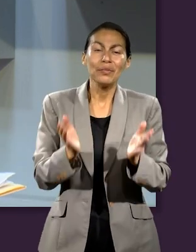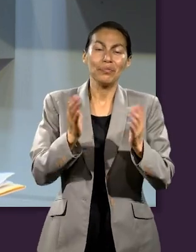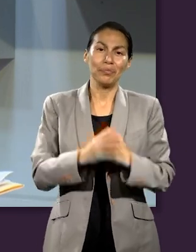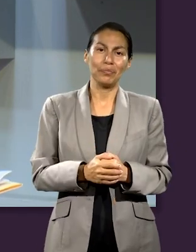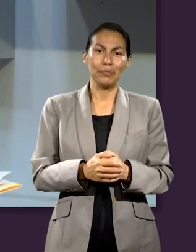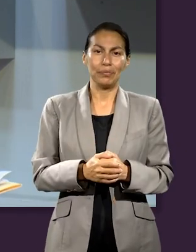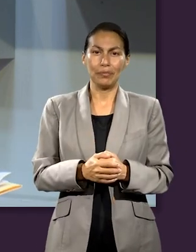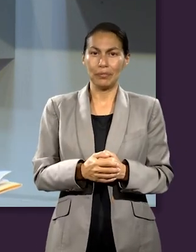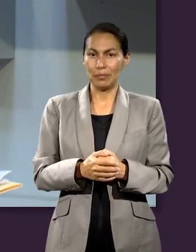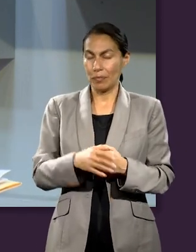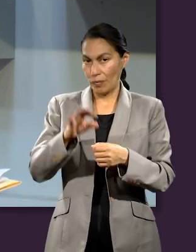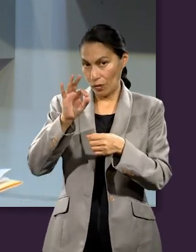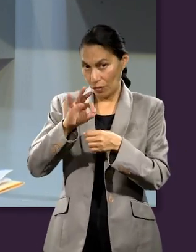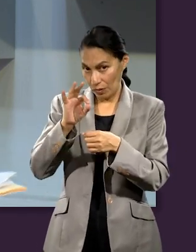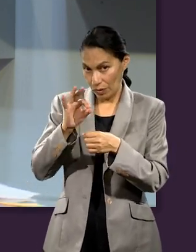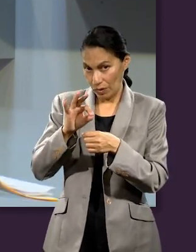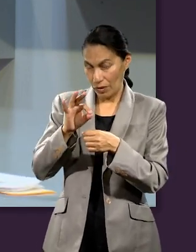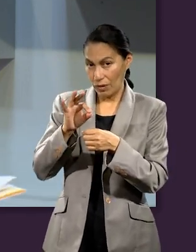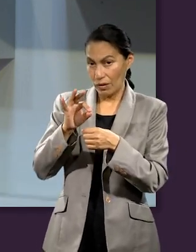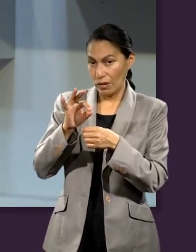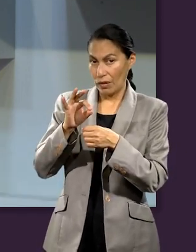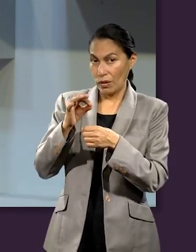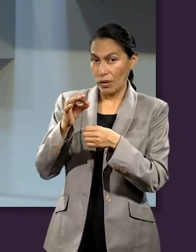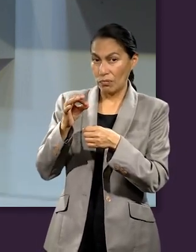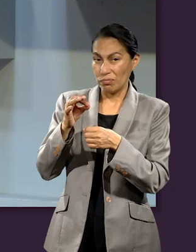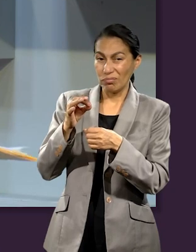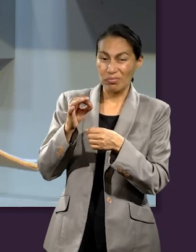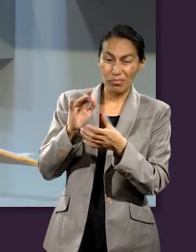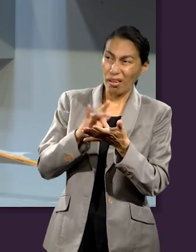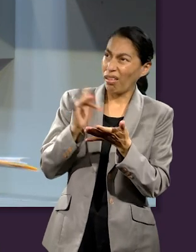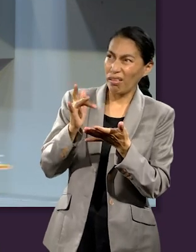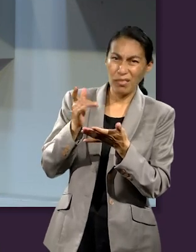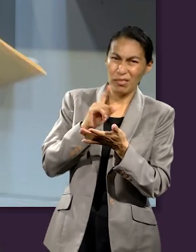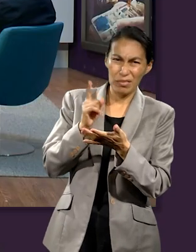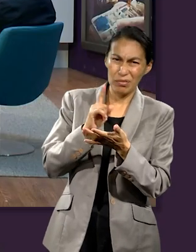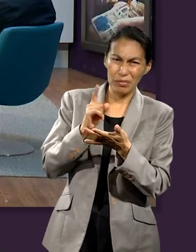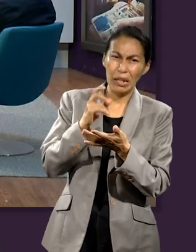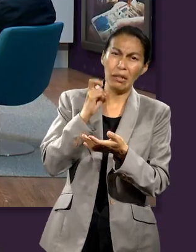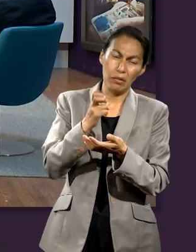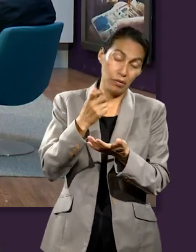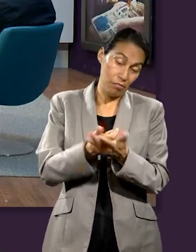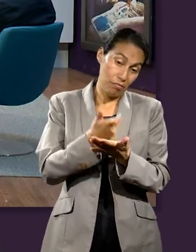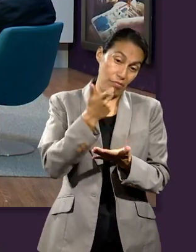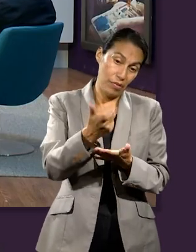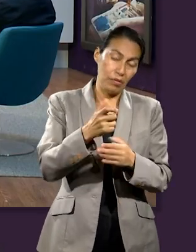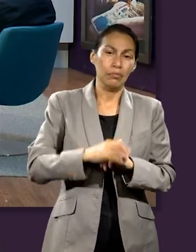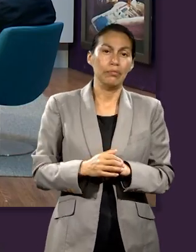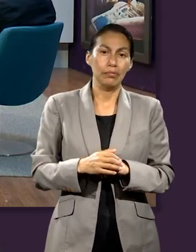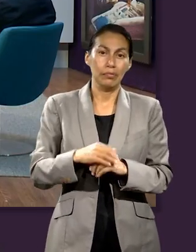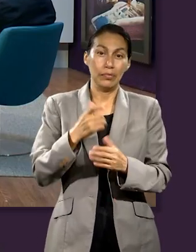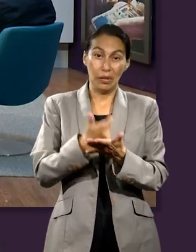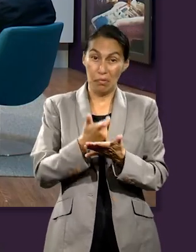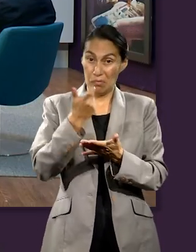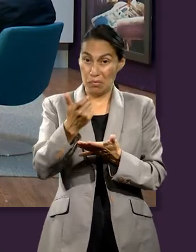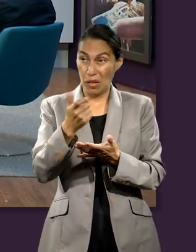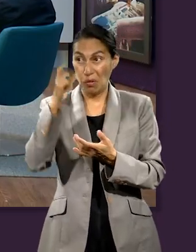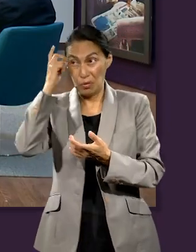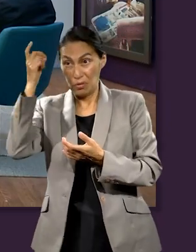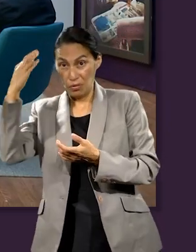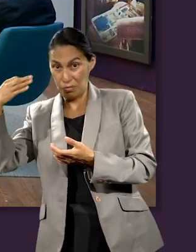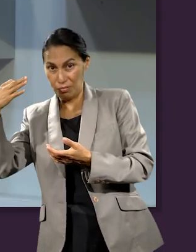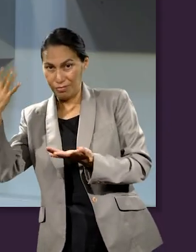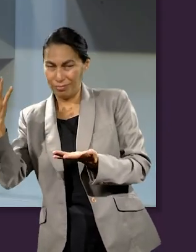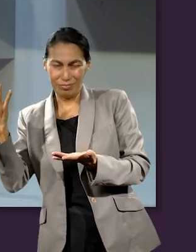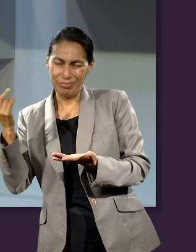muchachos, es dada sin gratitud, es una cuota. Y las cuotas no funcionan en el término espiritual. A fin de cuenta,